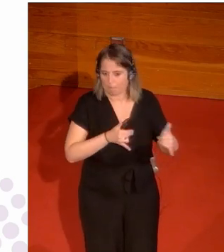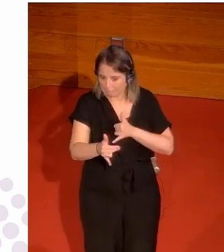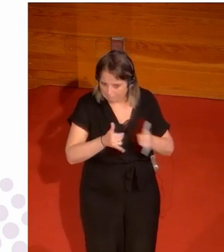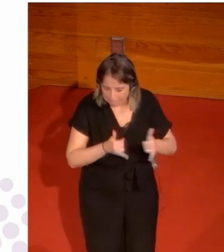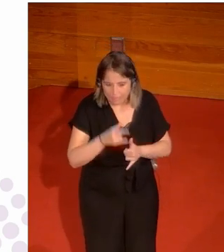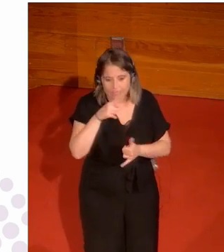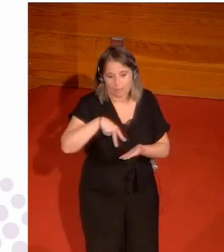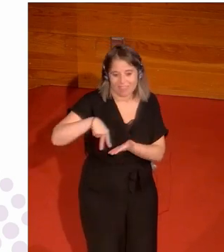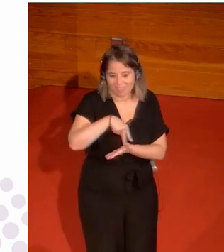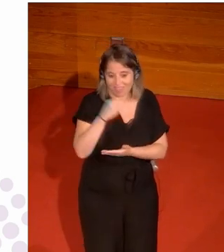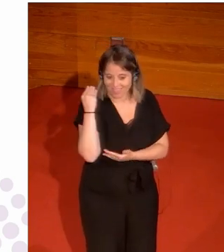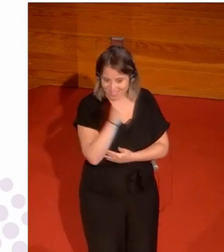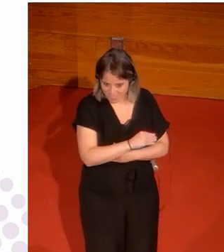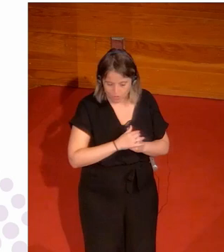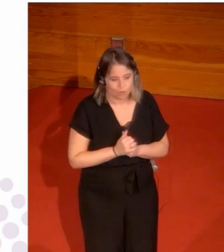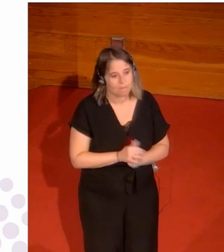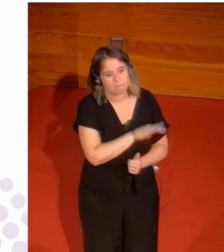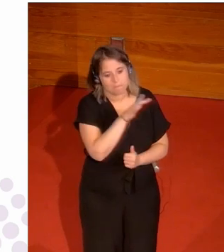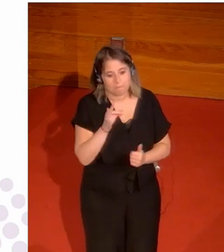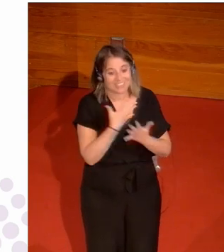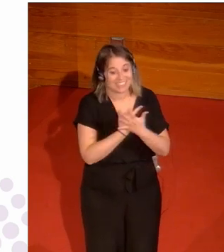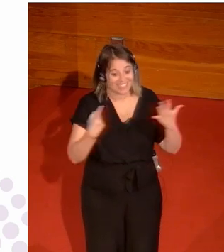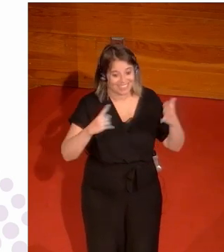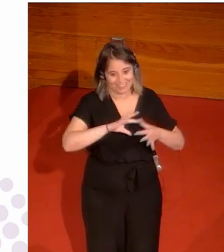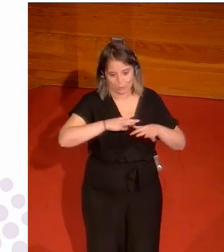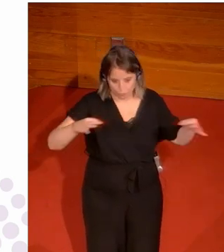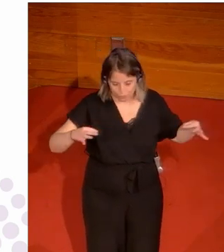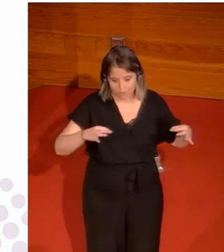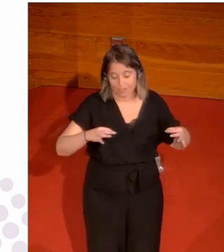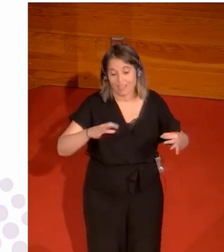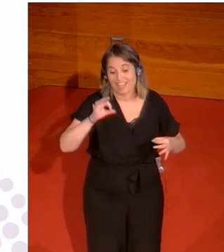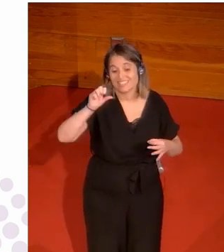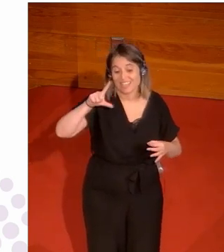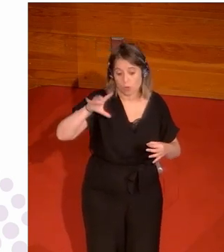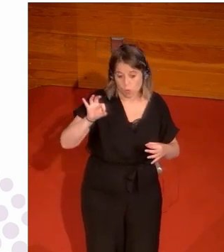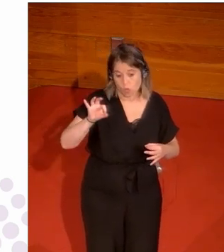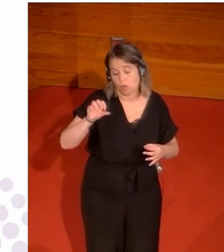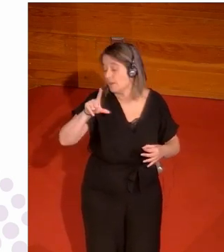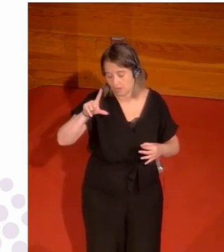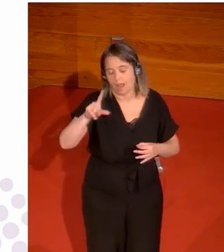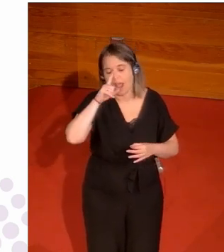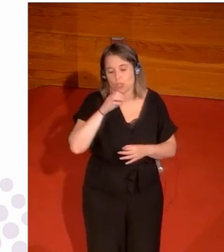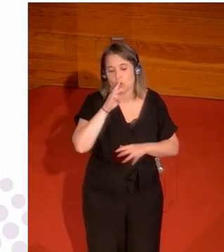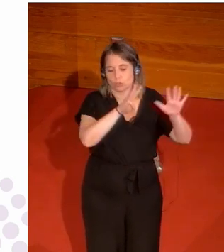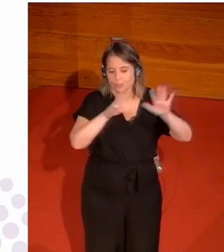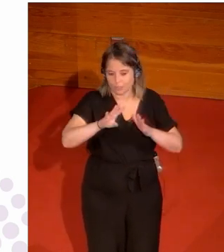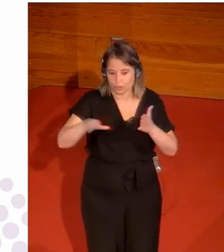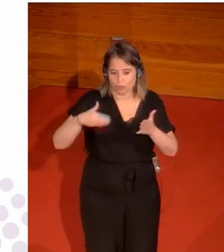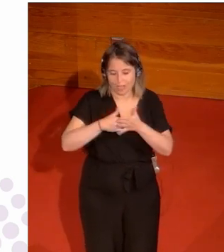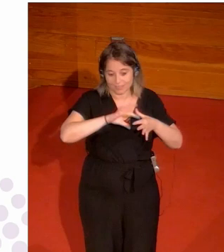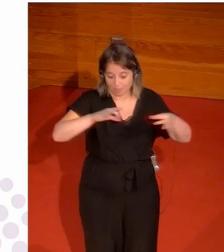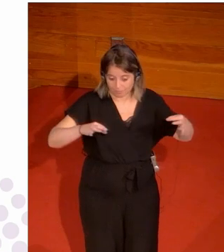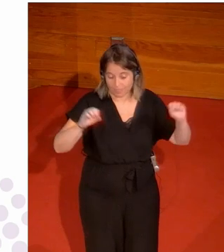artístico eta danza sobre hielo. Ademais de 16 Juegos Olímpicos, desde Seúl en 1988 hasta los Juegos